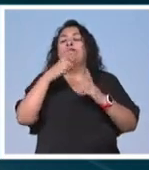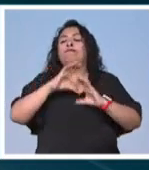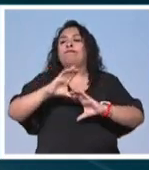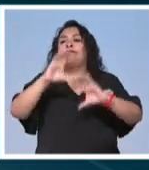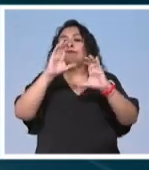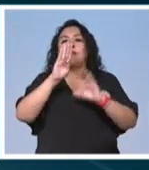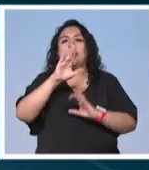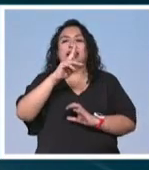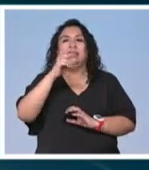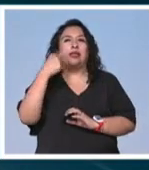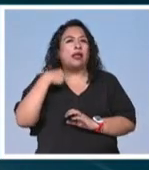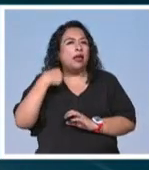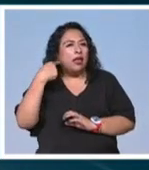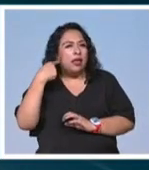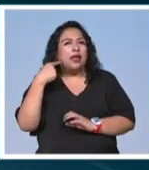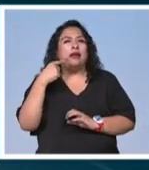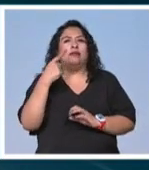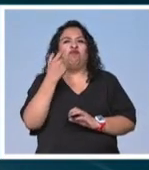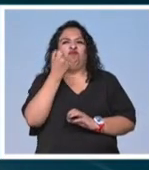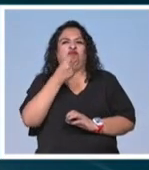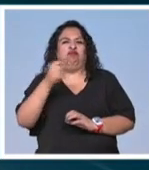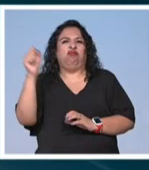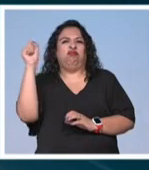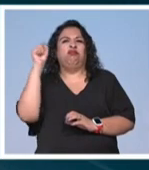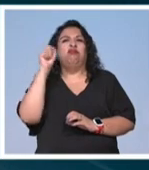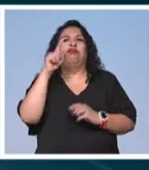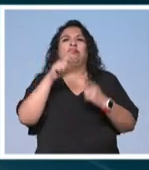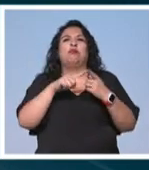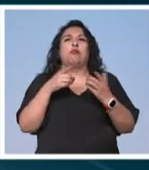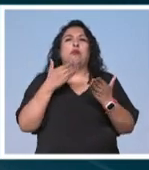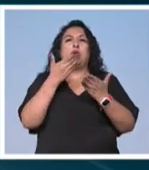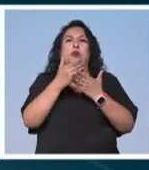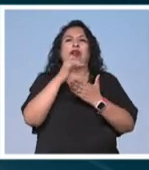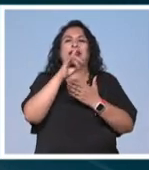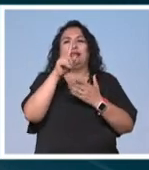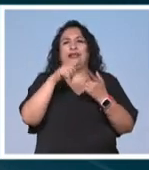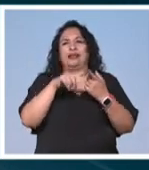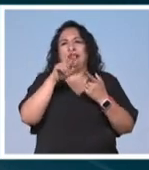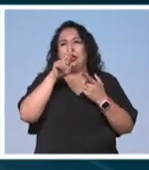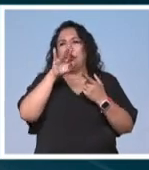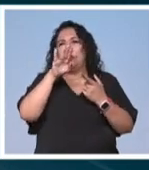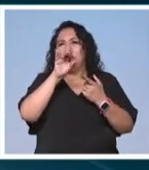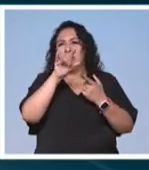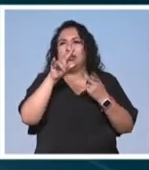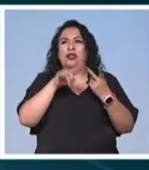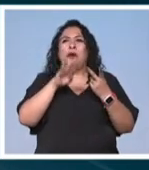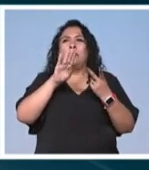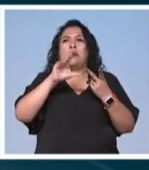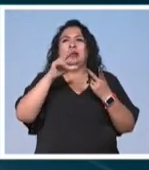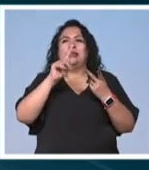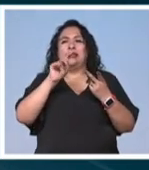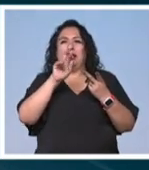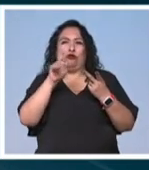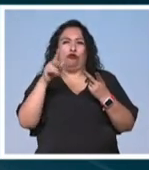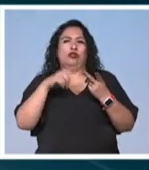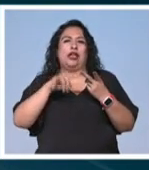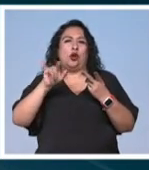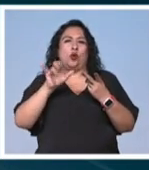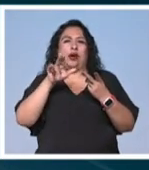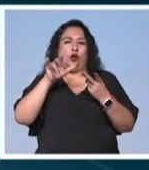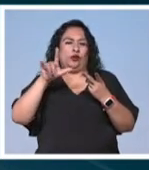escucharemos la versión instrumental de grandes éxitos del género como Propuesta Indecente de Romeo Santos o Bachata Rosa de Juan Luis Guerra